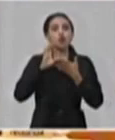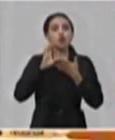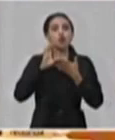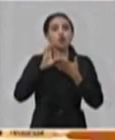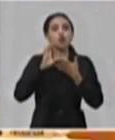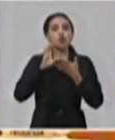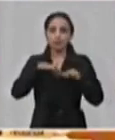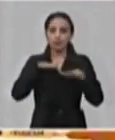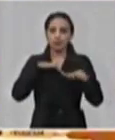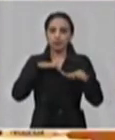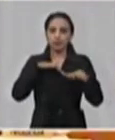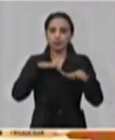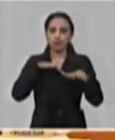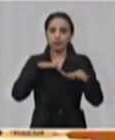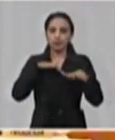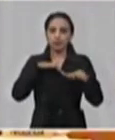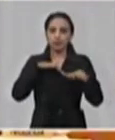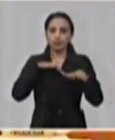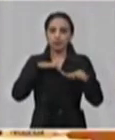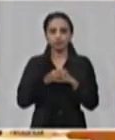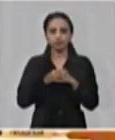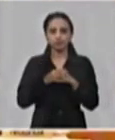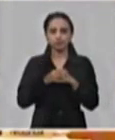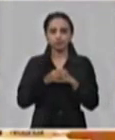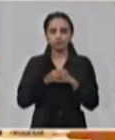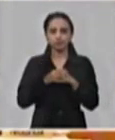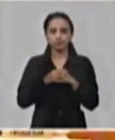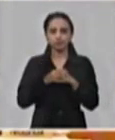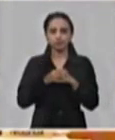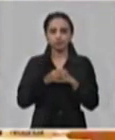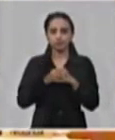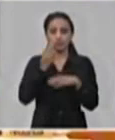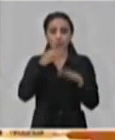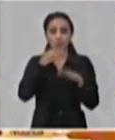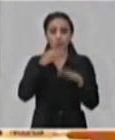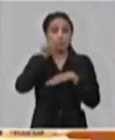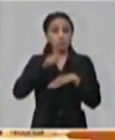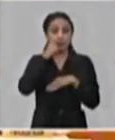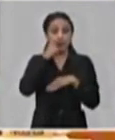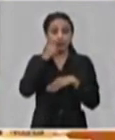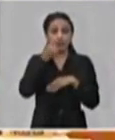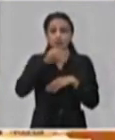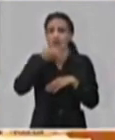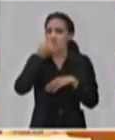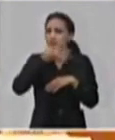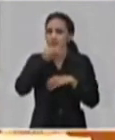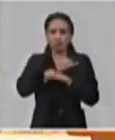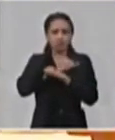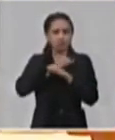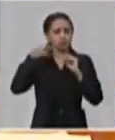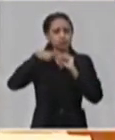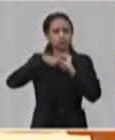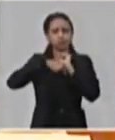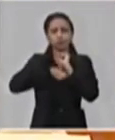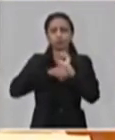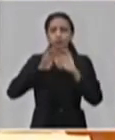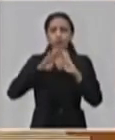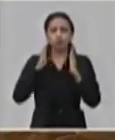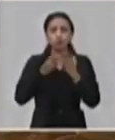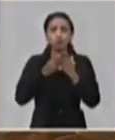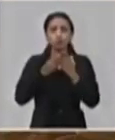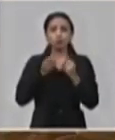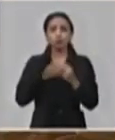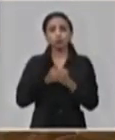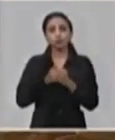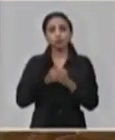prepararse y prevenir este bien. Bueno, el ministro ha dado una amplia información y que, bueno,